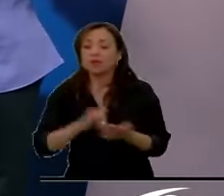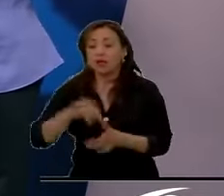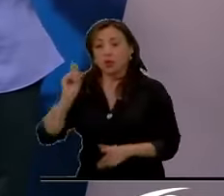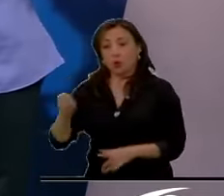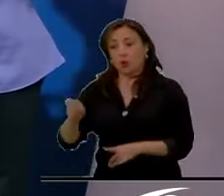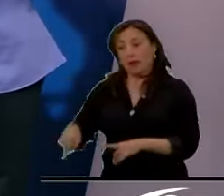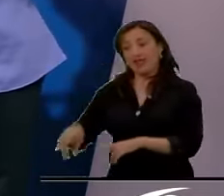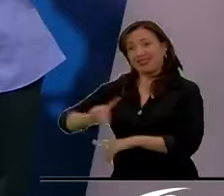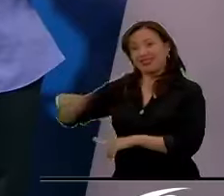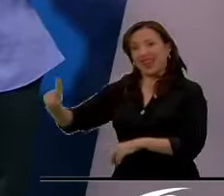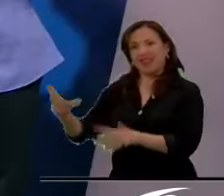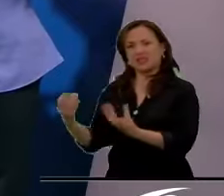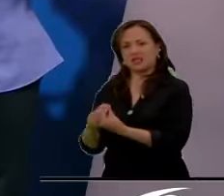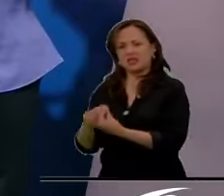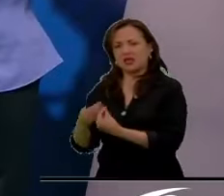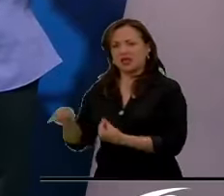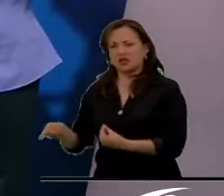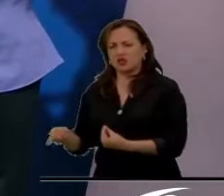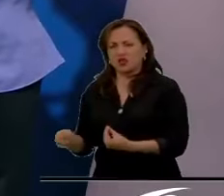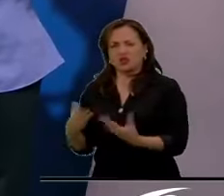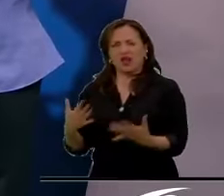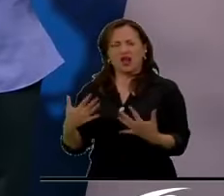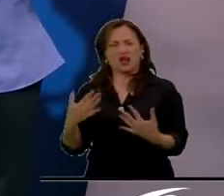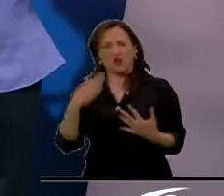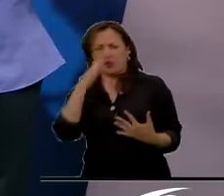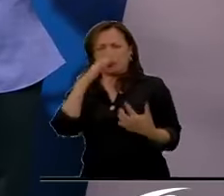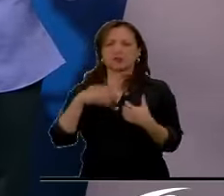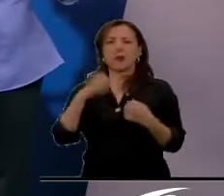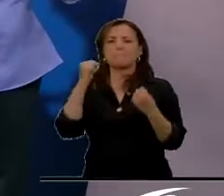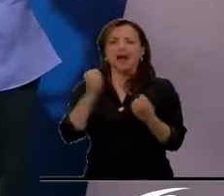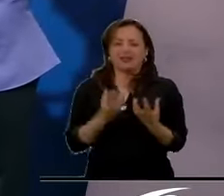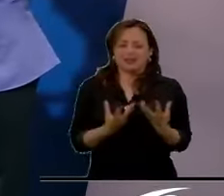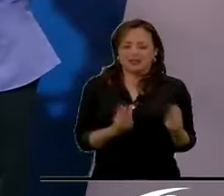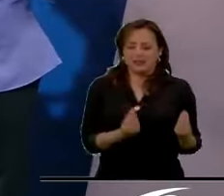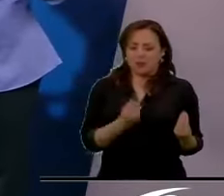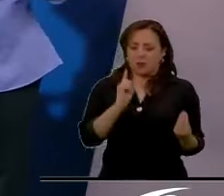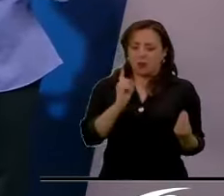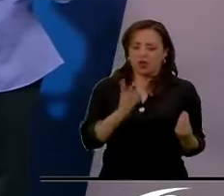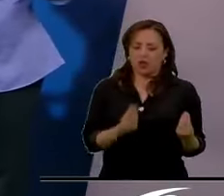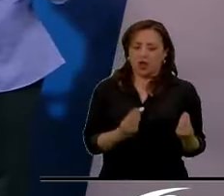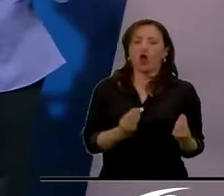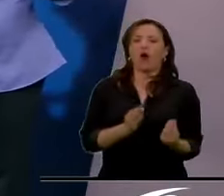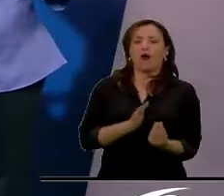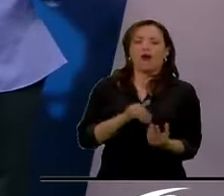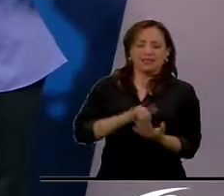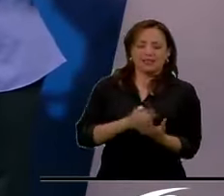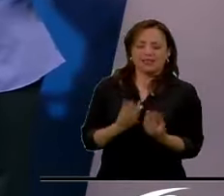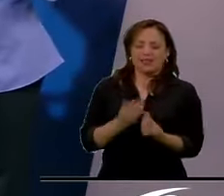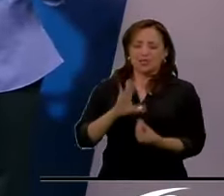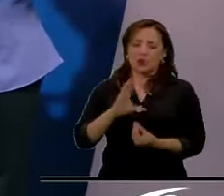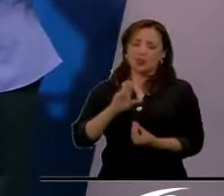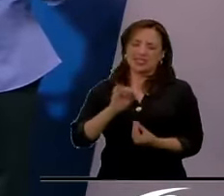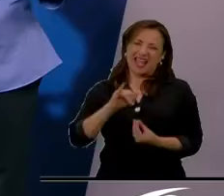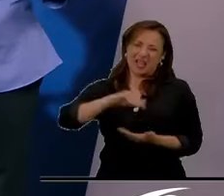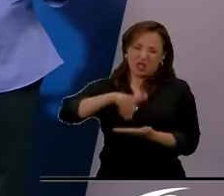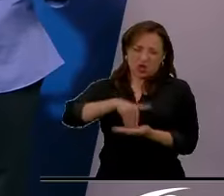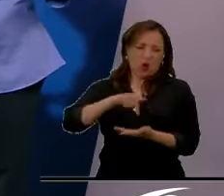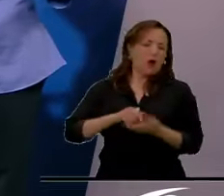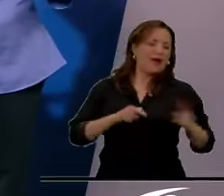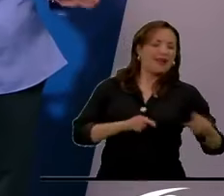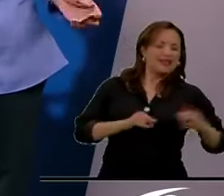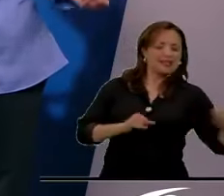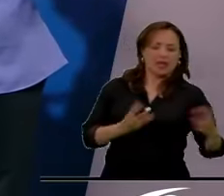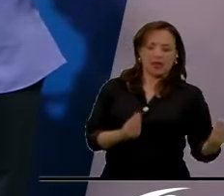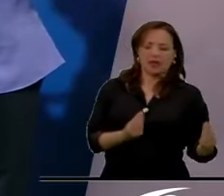derecha generó toda clase de incertidumbre en el centro y centro izquierda que decidieron durante la última semana movilizar sus bases